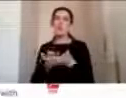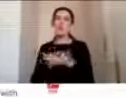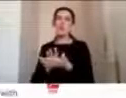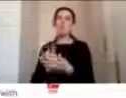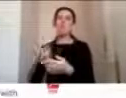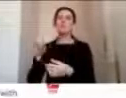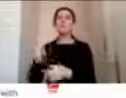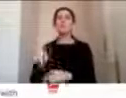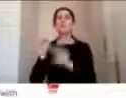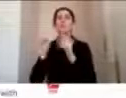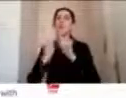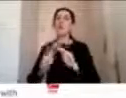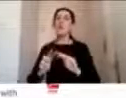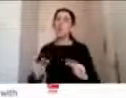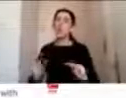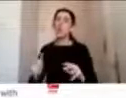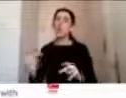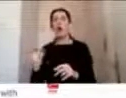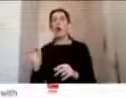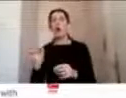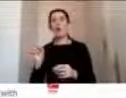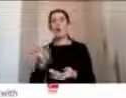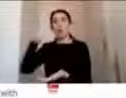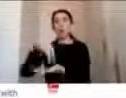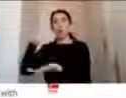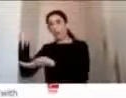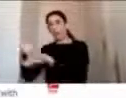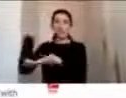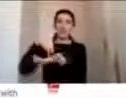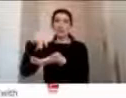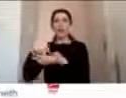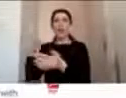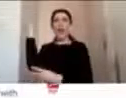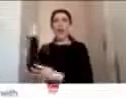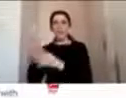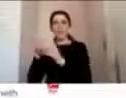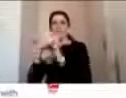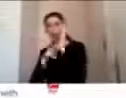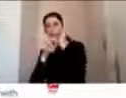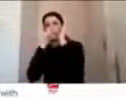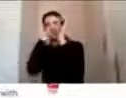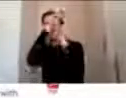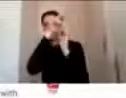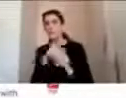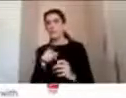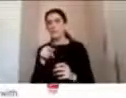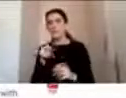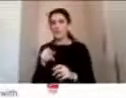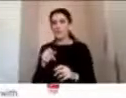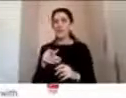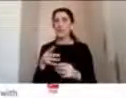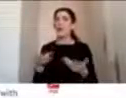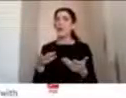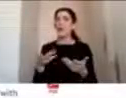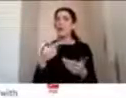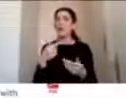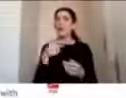a los árboles, un niño inquieto. Ese estudio demuestra que el mayor predictor, en el fondo, está depositado en la conducta del niño.